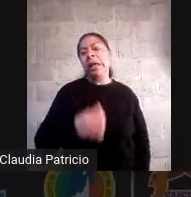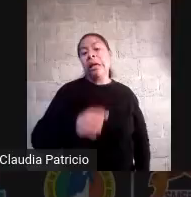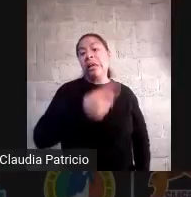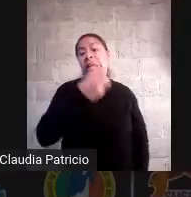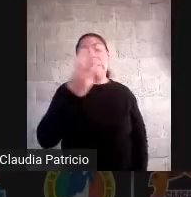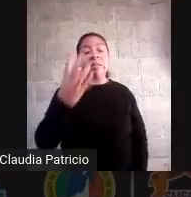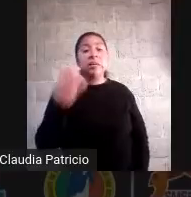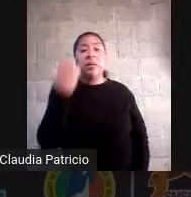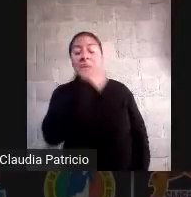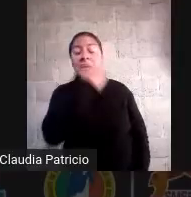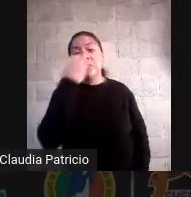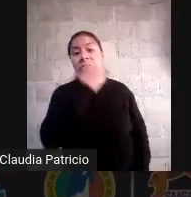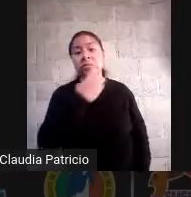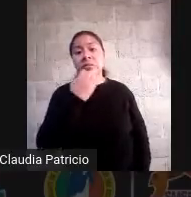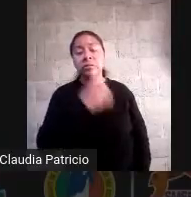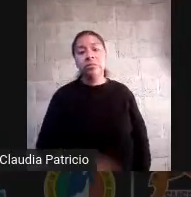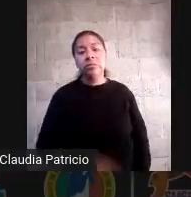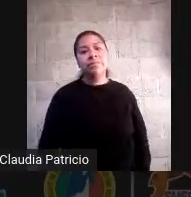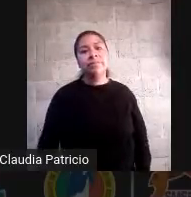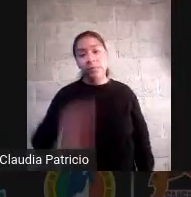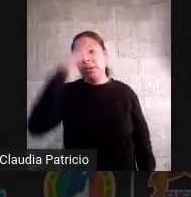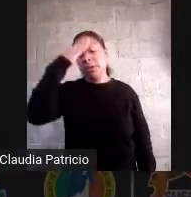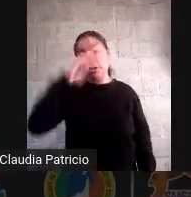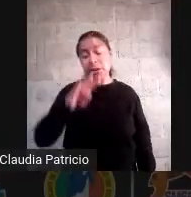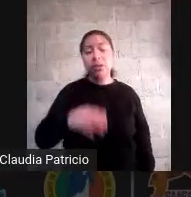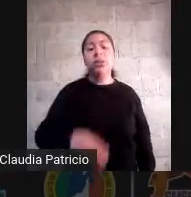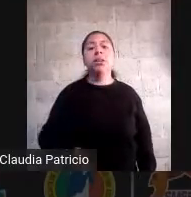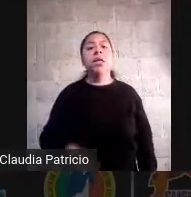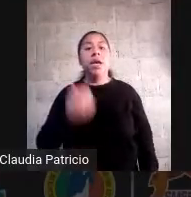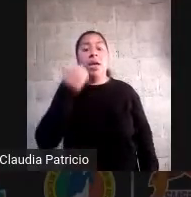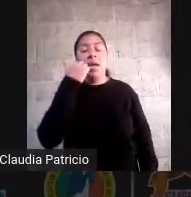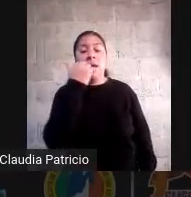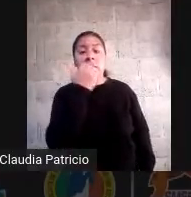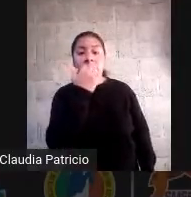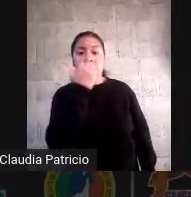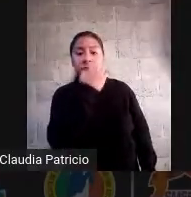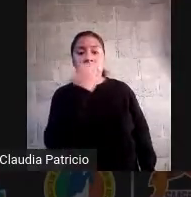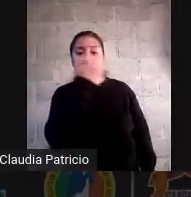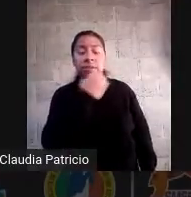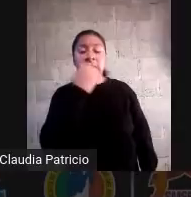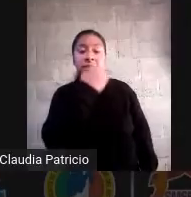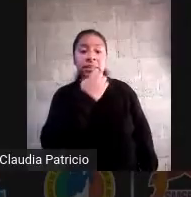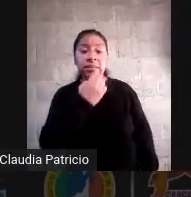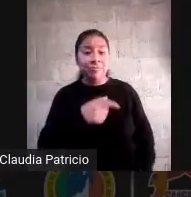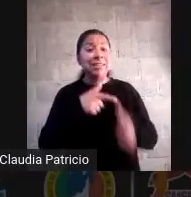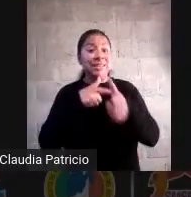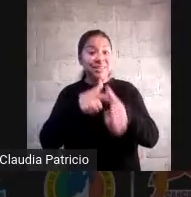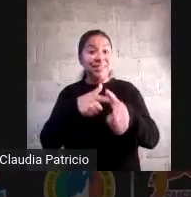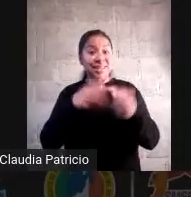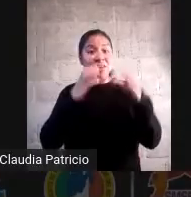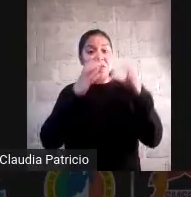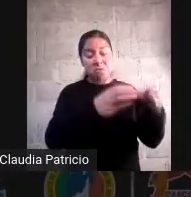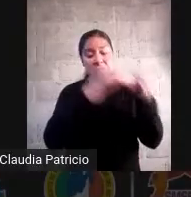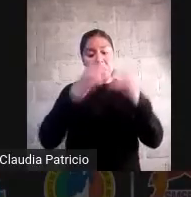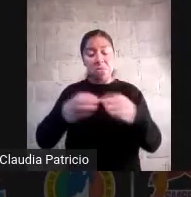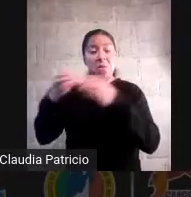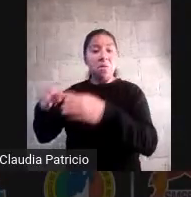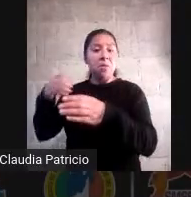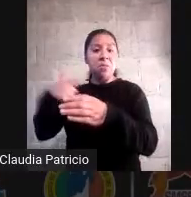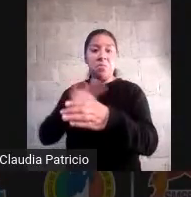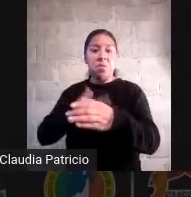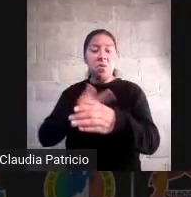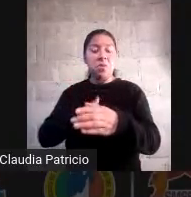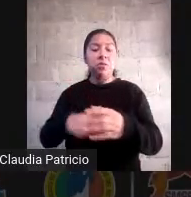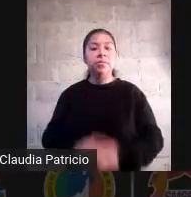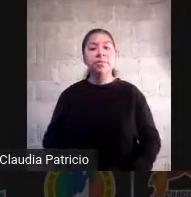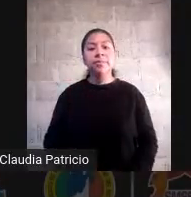de muchas escuelas que aún sigue el programa de los clubes con mucho éxito por cierto los alumnos incluso ya han egresado de